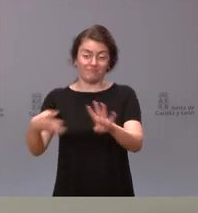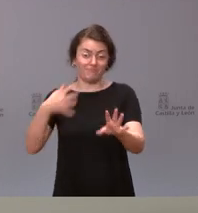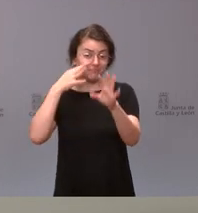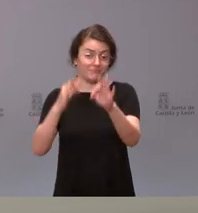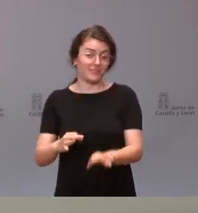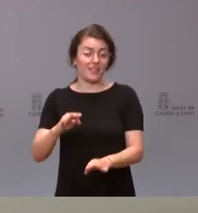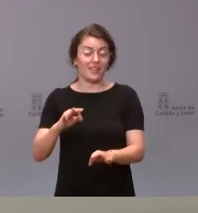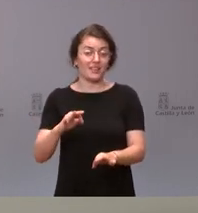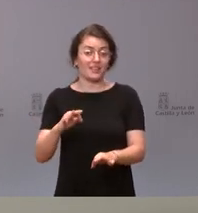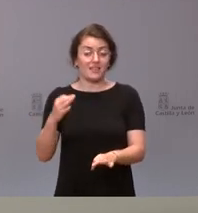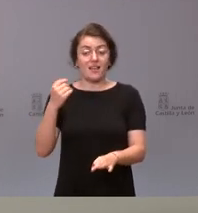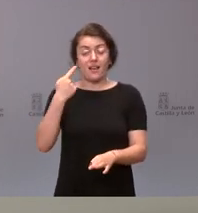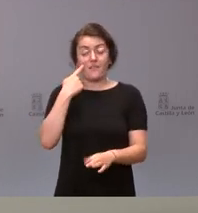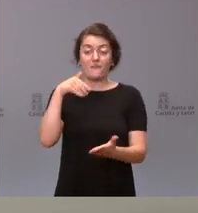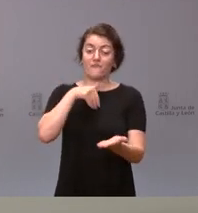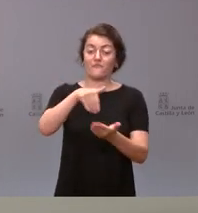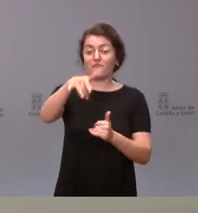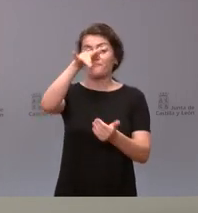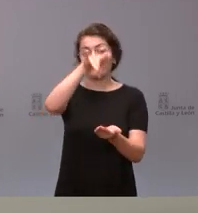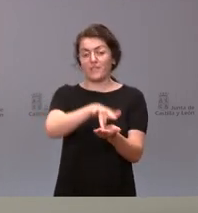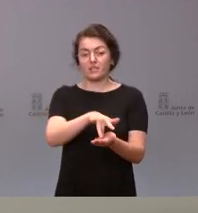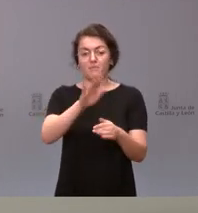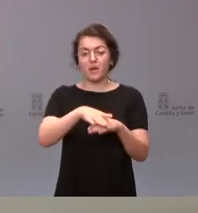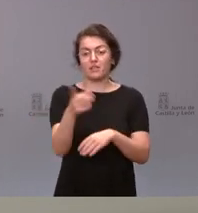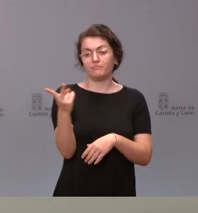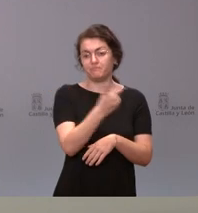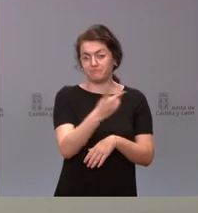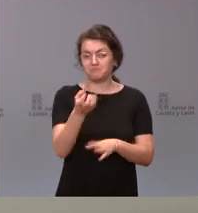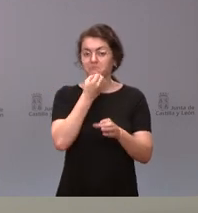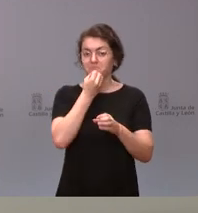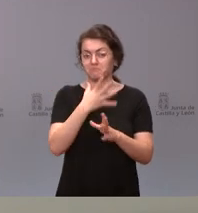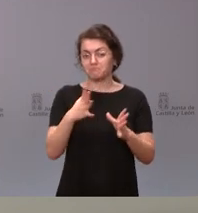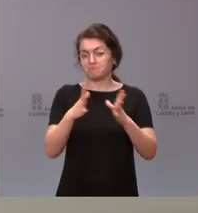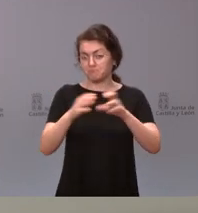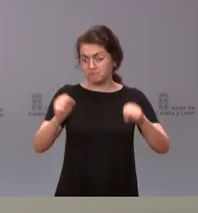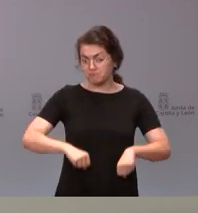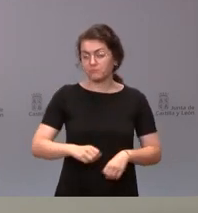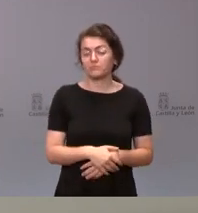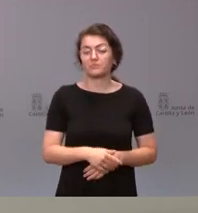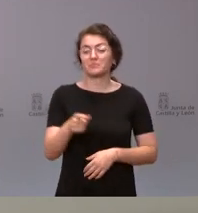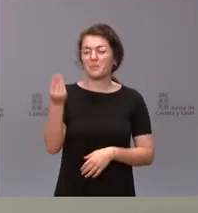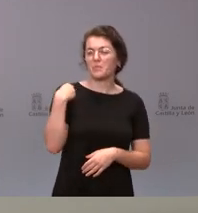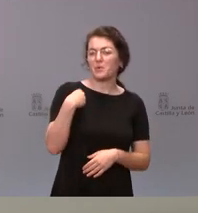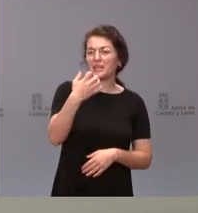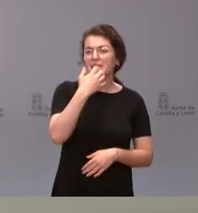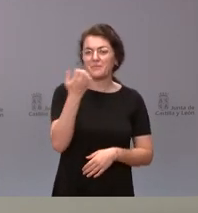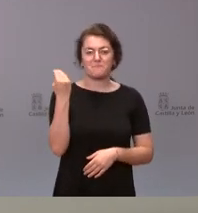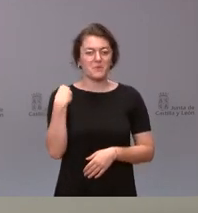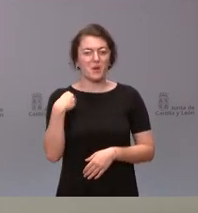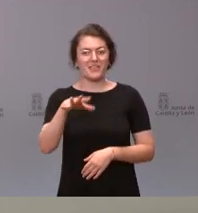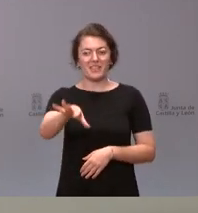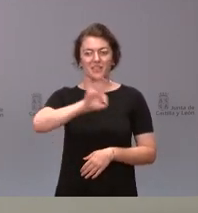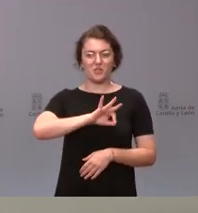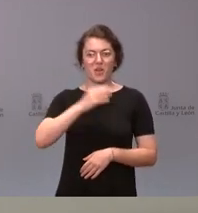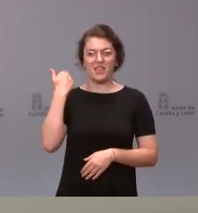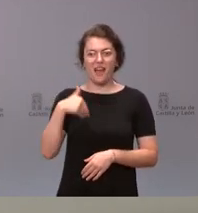se pondrá una fecha que venga bien a todas las partes. Me preguntaba usted si esta decisión fue objeto de acuerdo en el